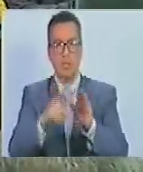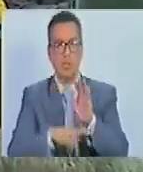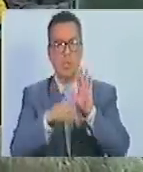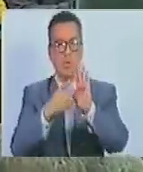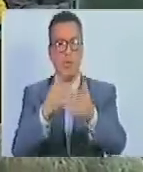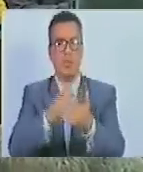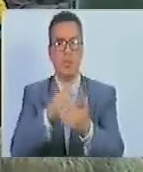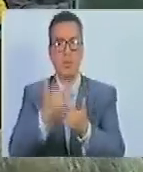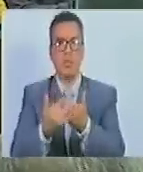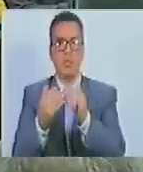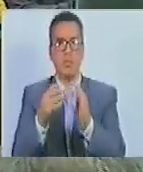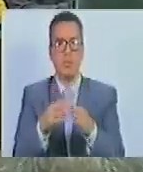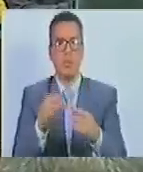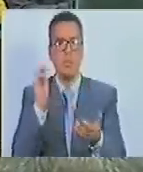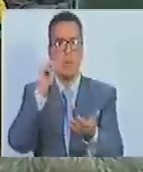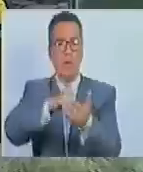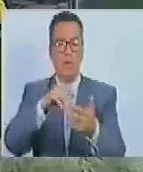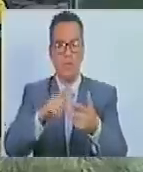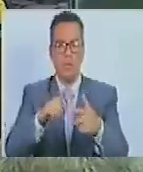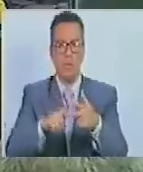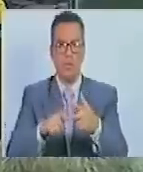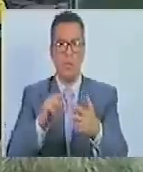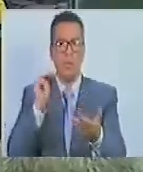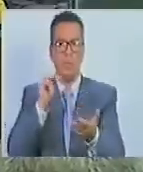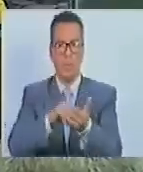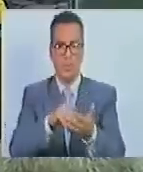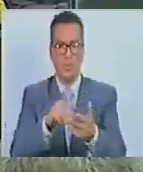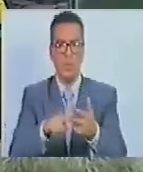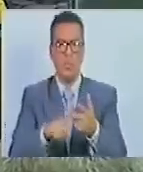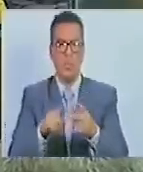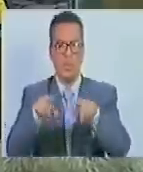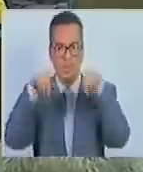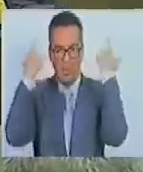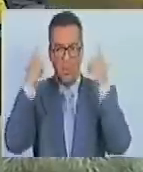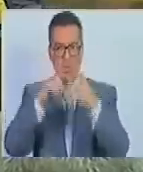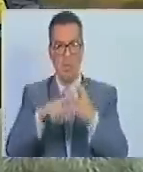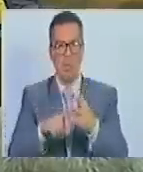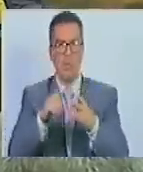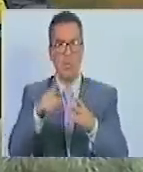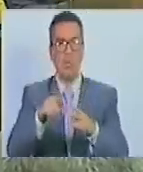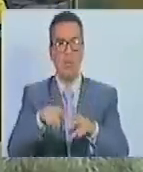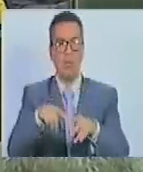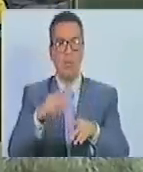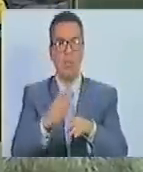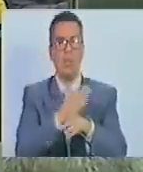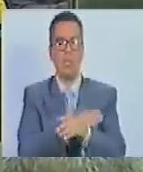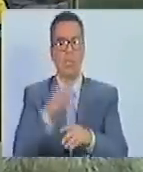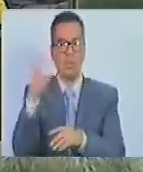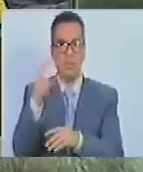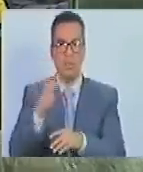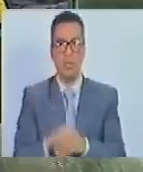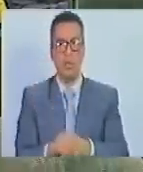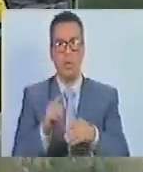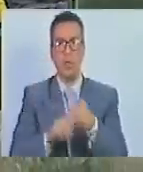piloto en los estados Aragua, Miranda, La Guaira, Antes Vargas y Caracas.